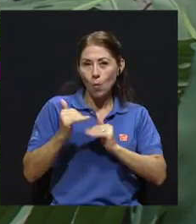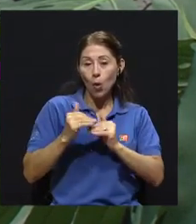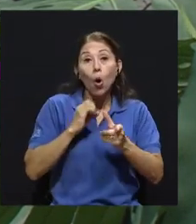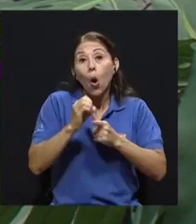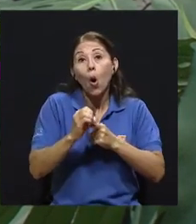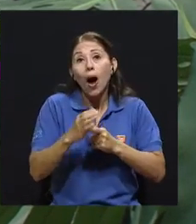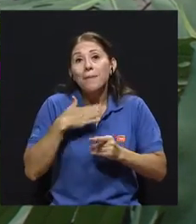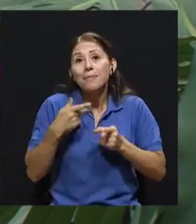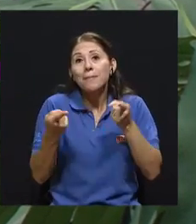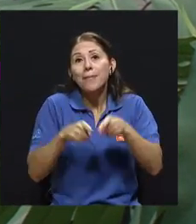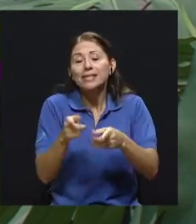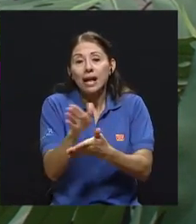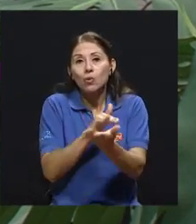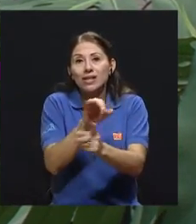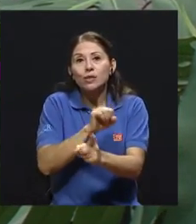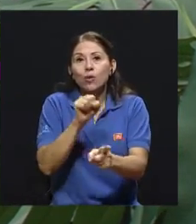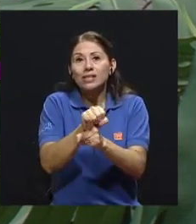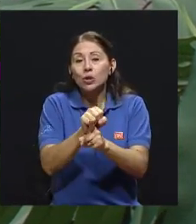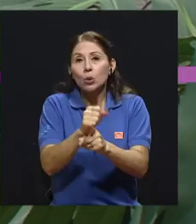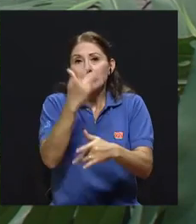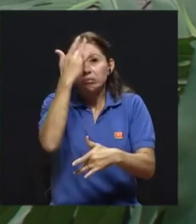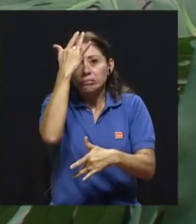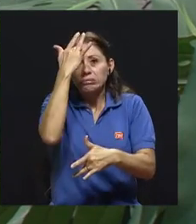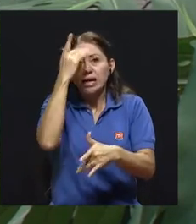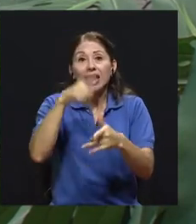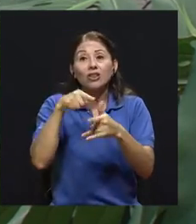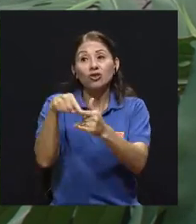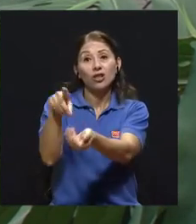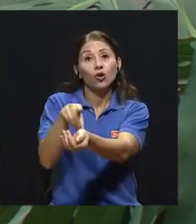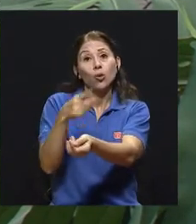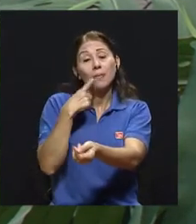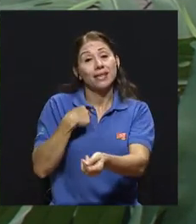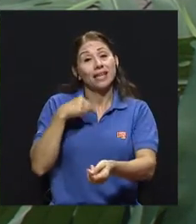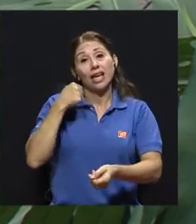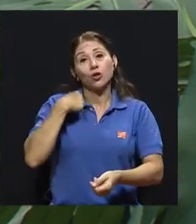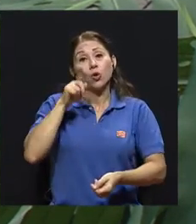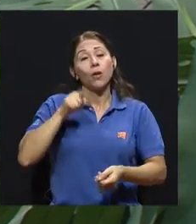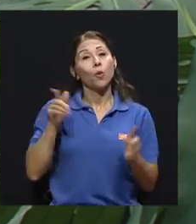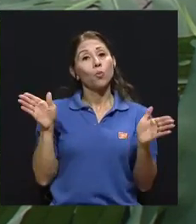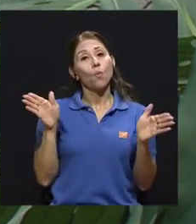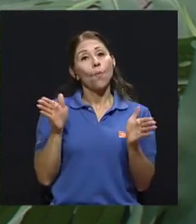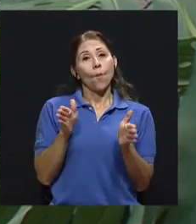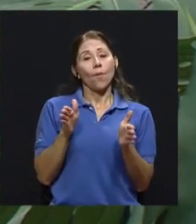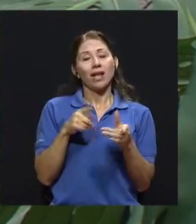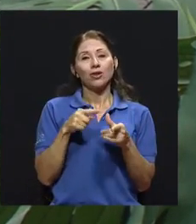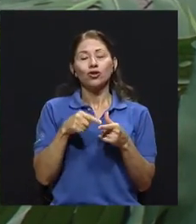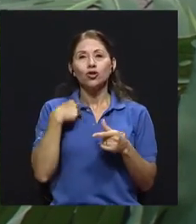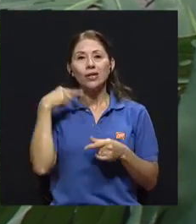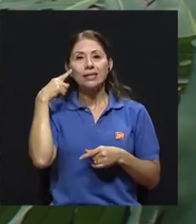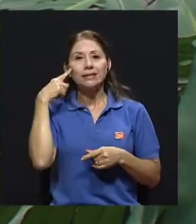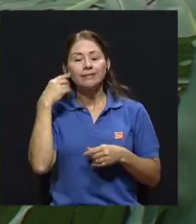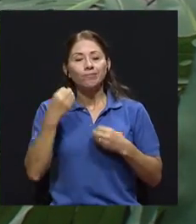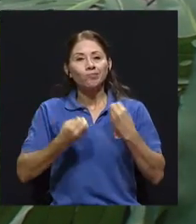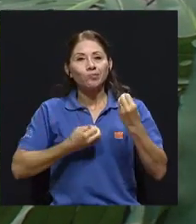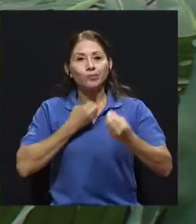debo bajar de peso, pues comienzo con toda una serie de expectativas, trabajo tal vez al respecto.